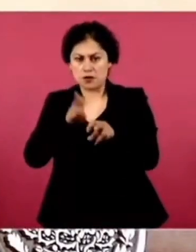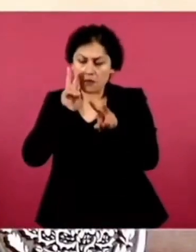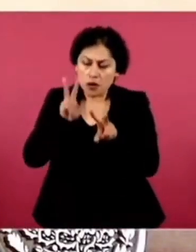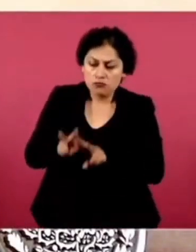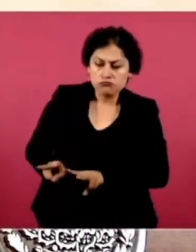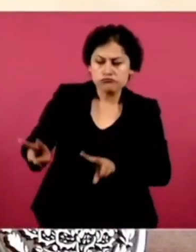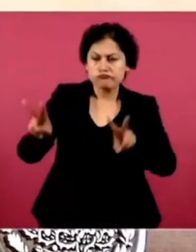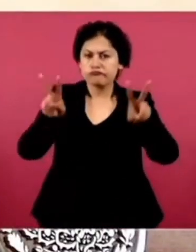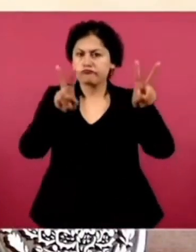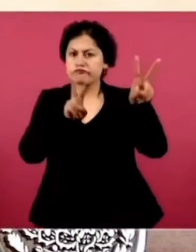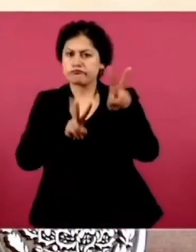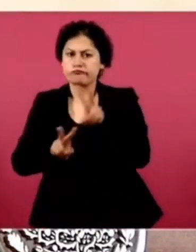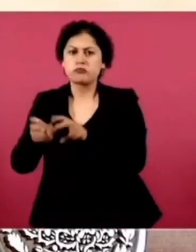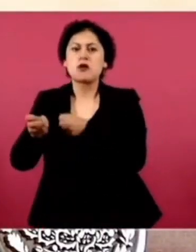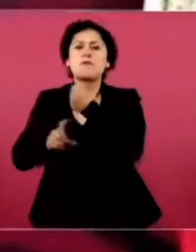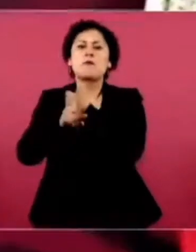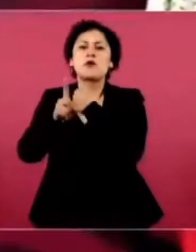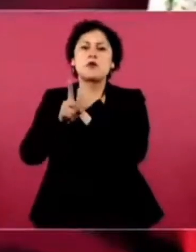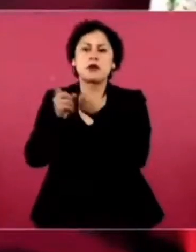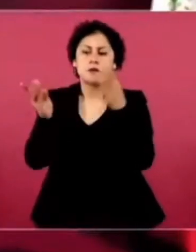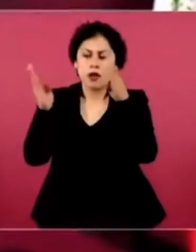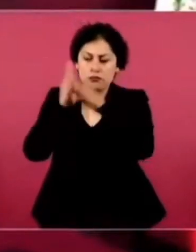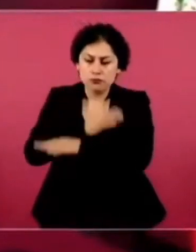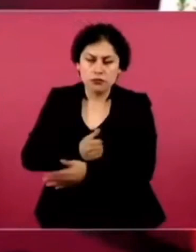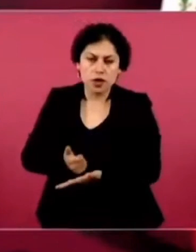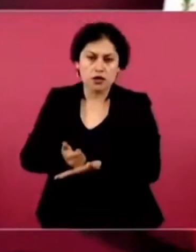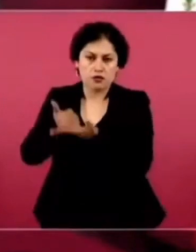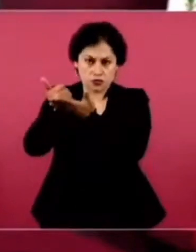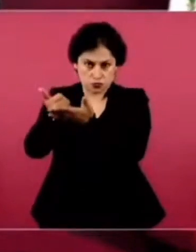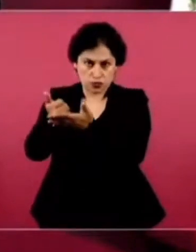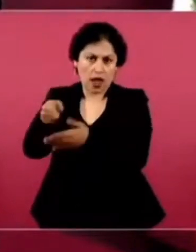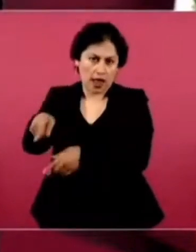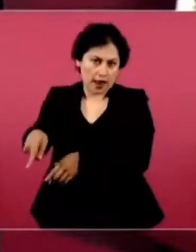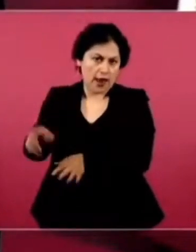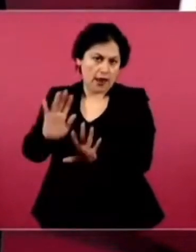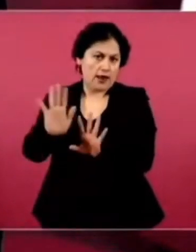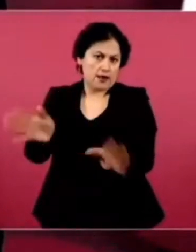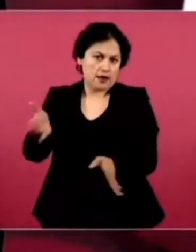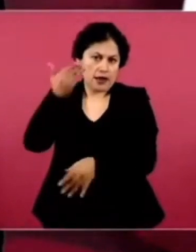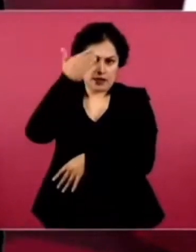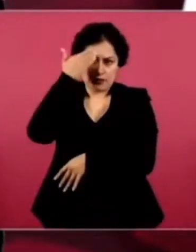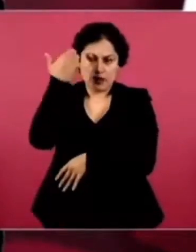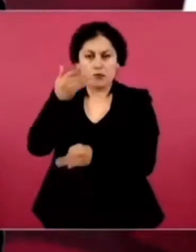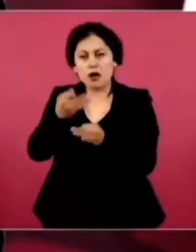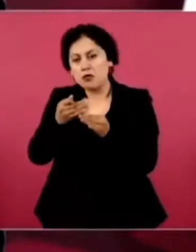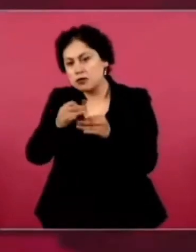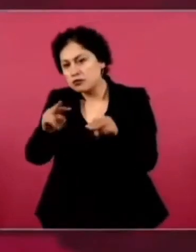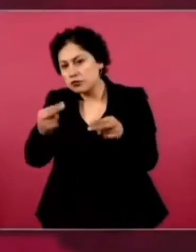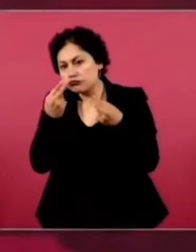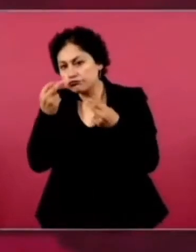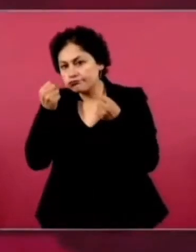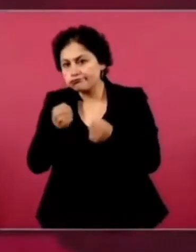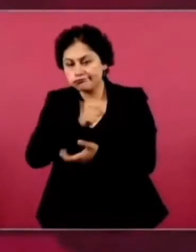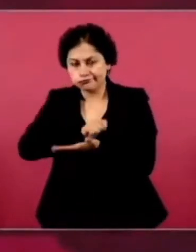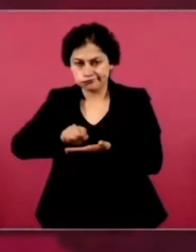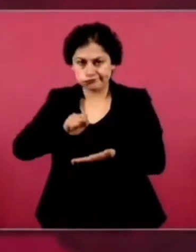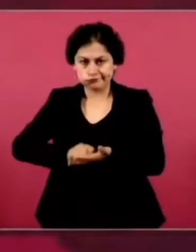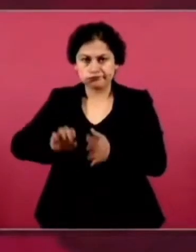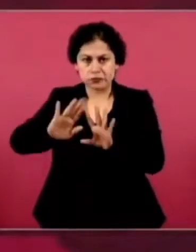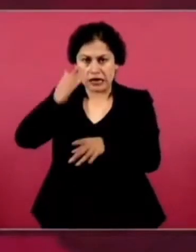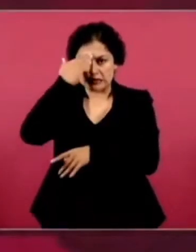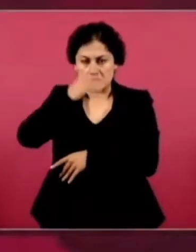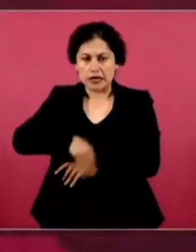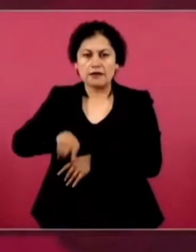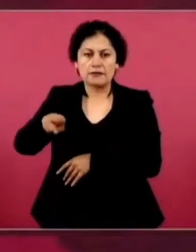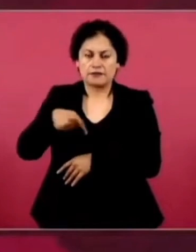controversias, ya está tomando nota y yo espero que se